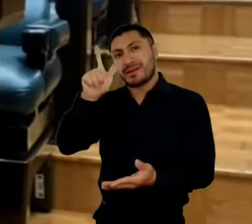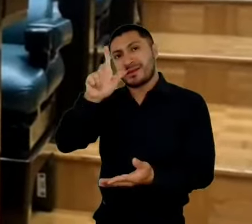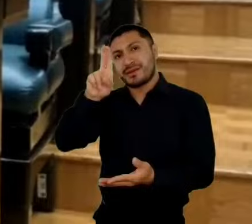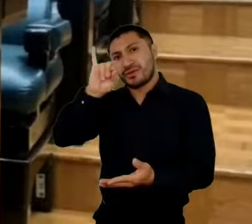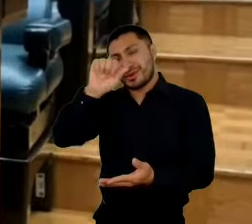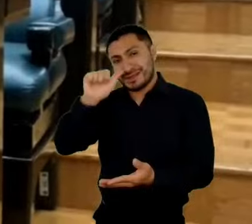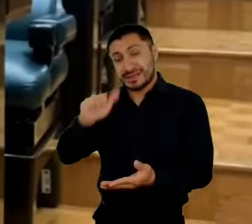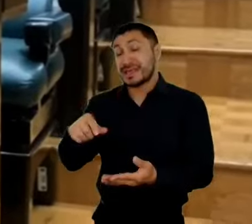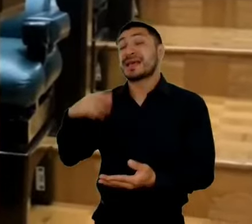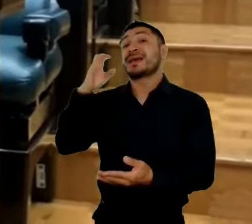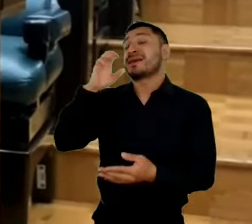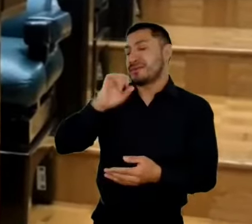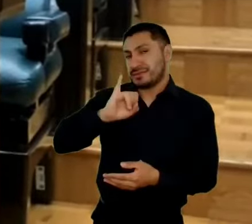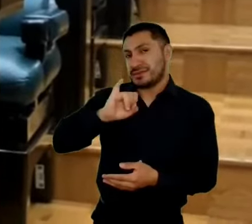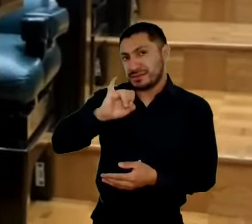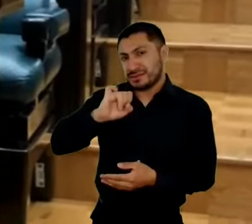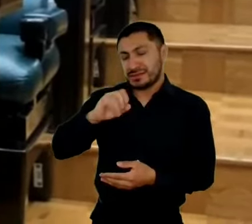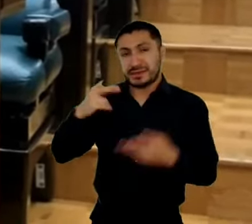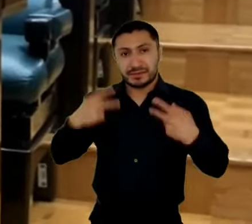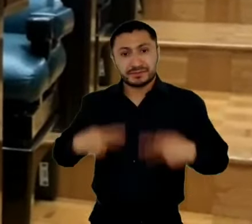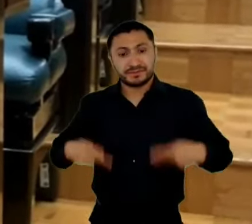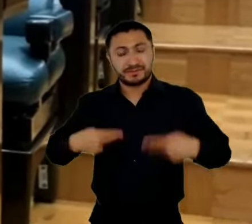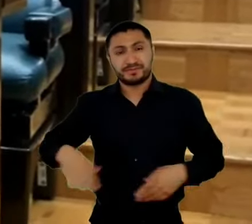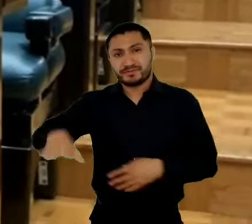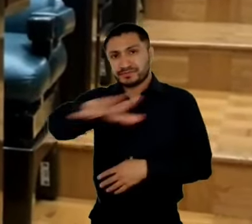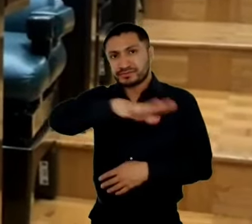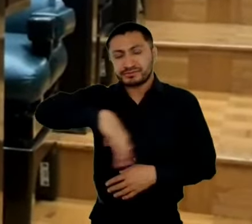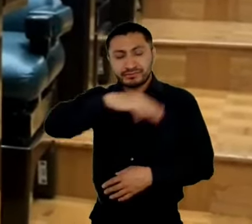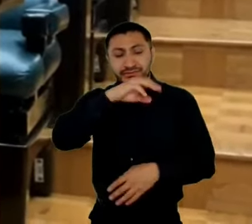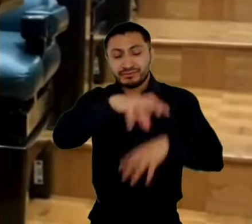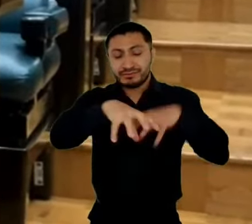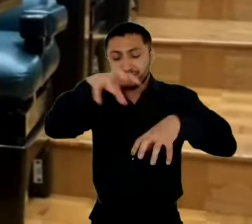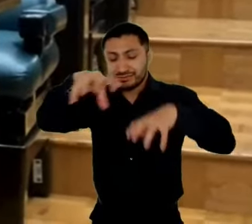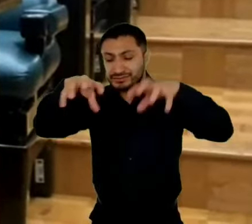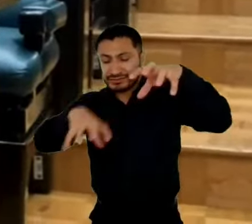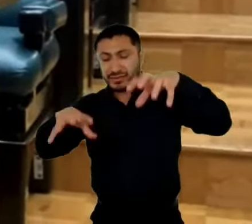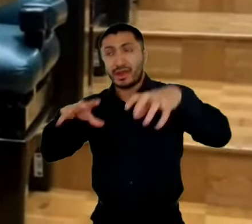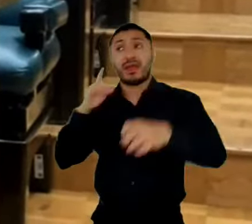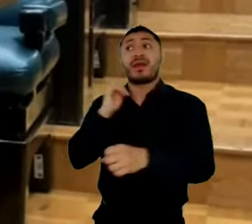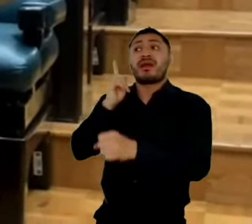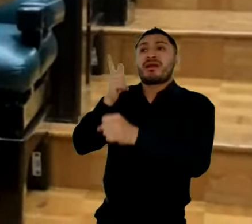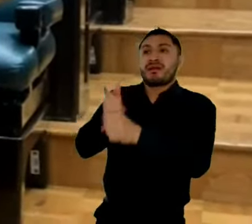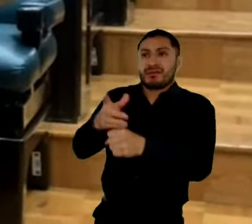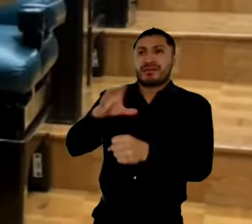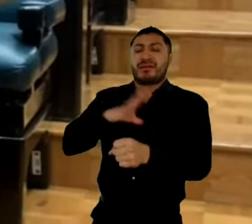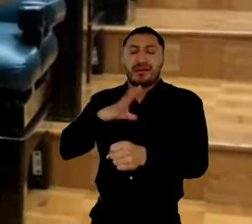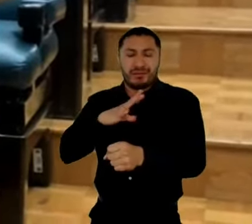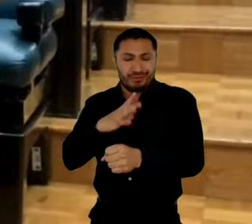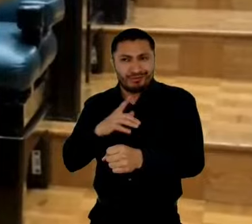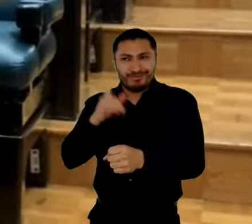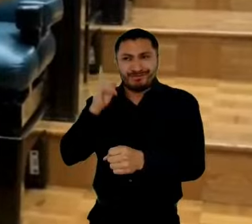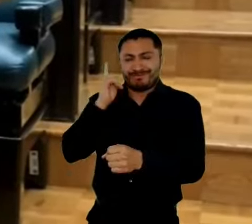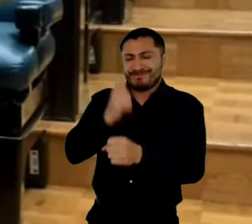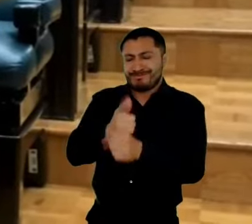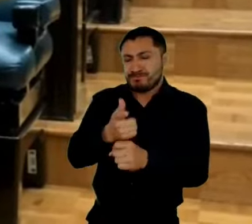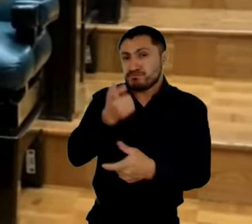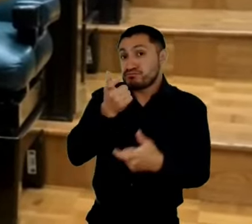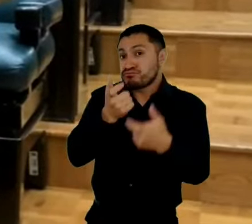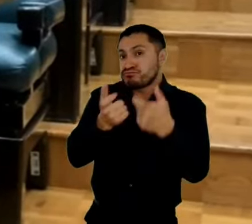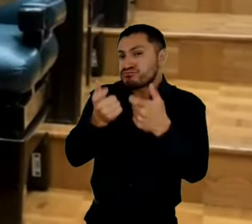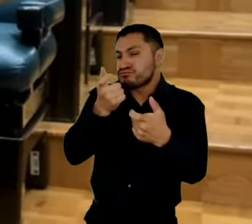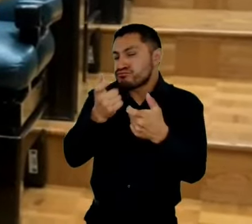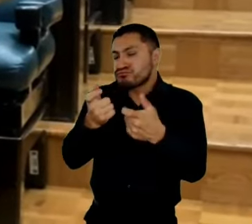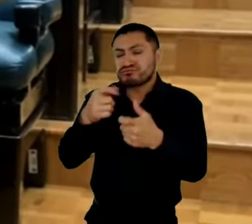de estos municipios conocen que detrás de esto hay intereses económicos muy poderosos de